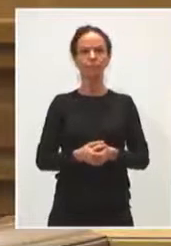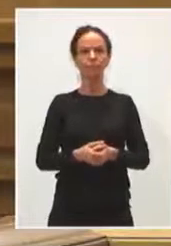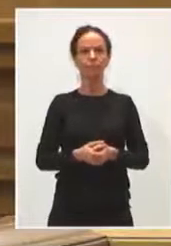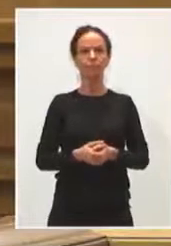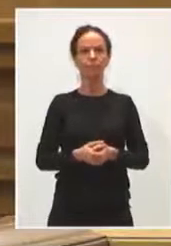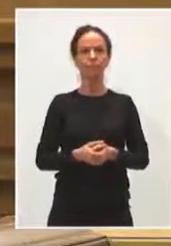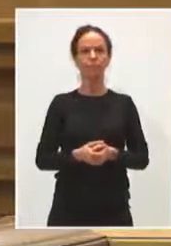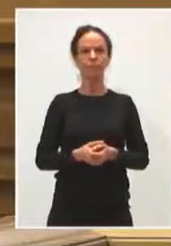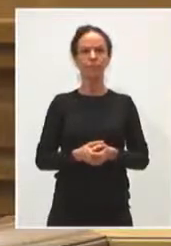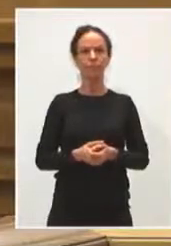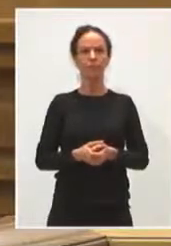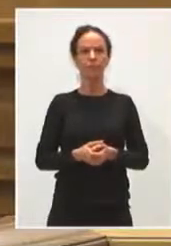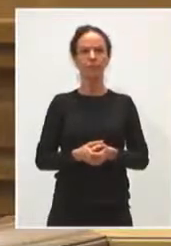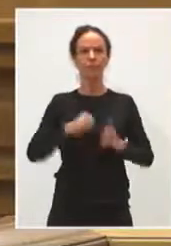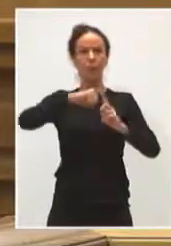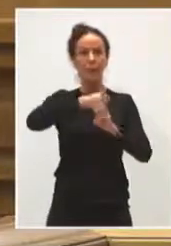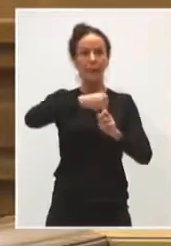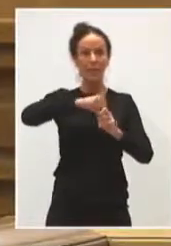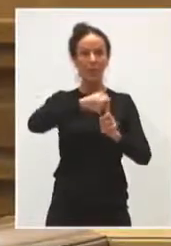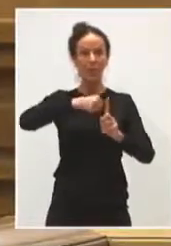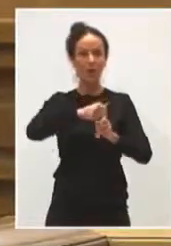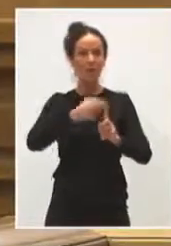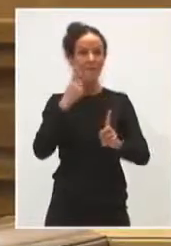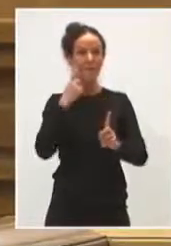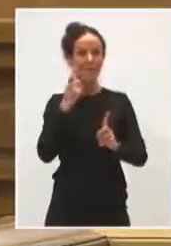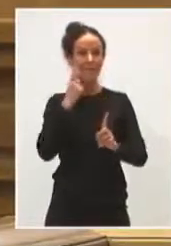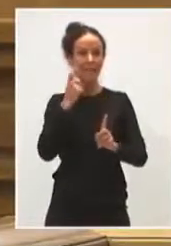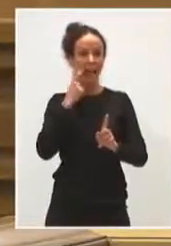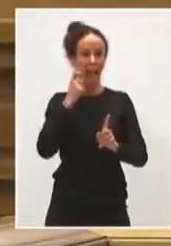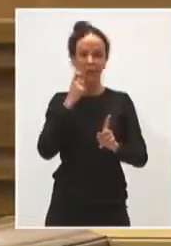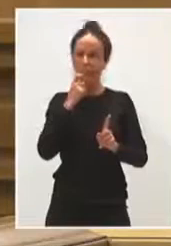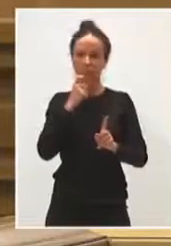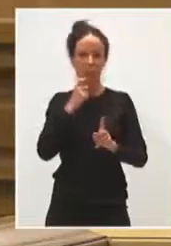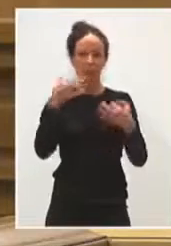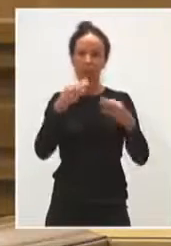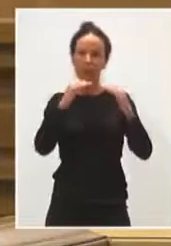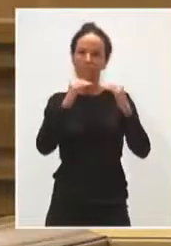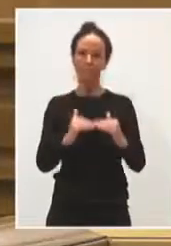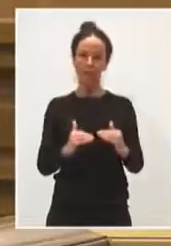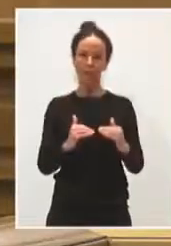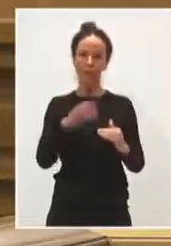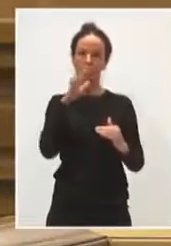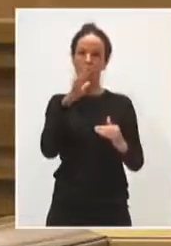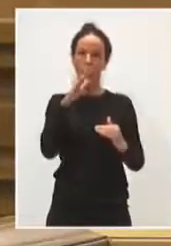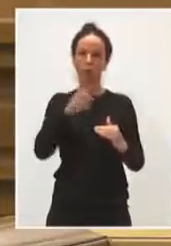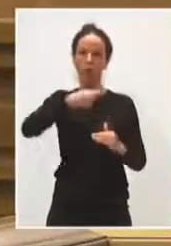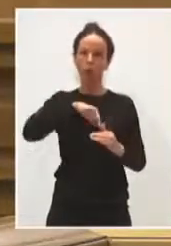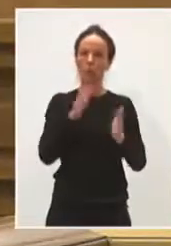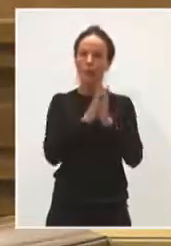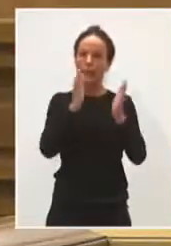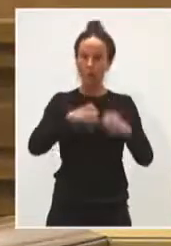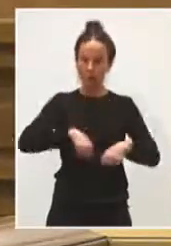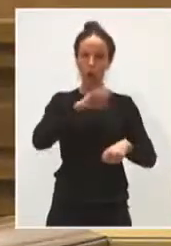incrementarse la presión fiscal. Es lo pactado con empresarios y con sindicatos, es lo realista, es lo que